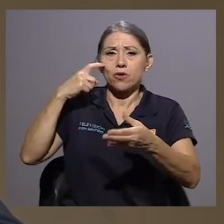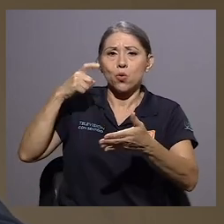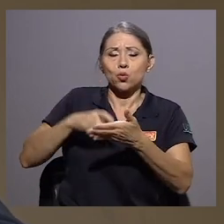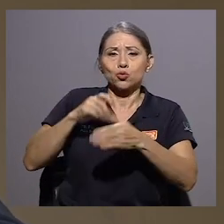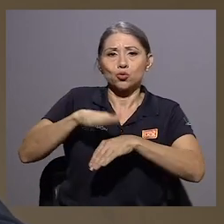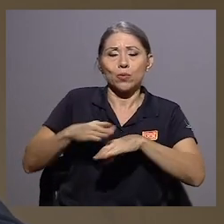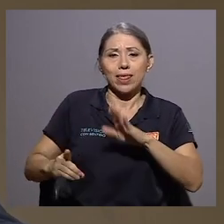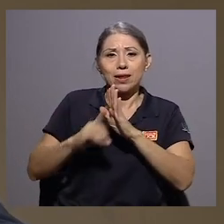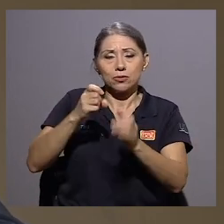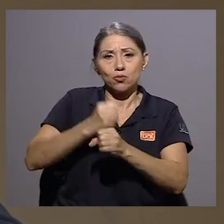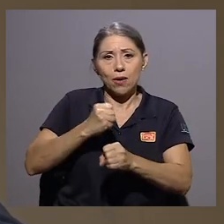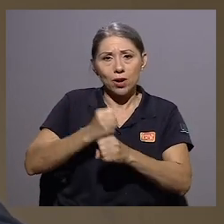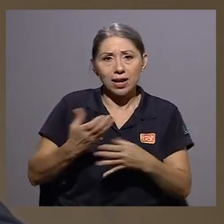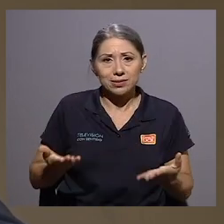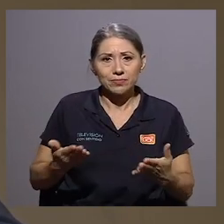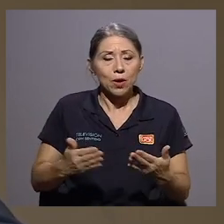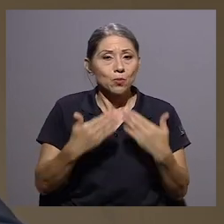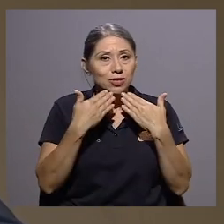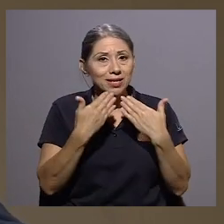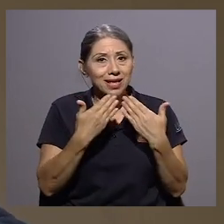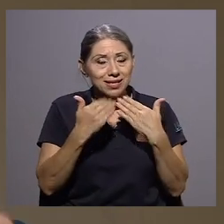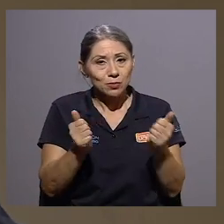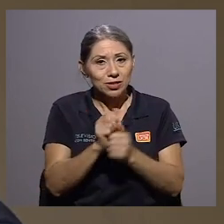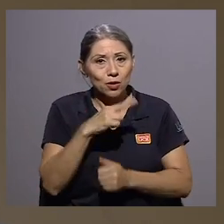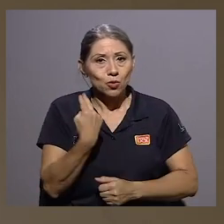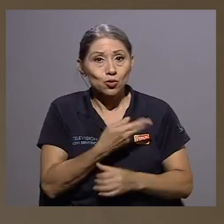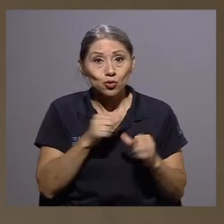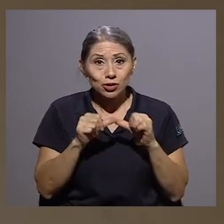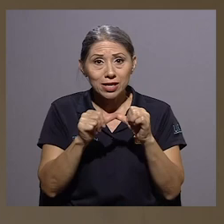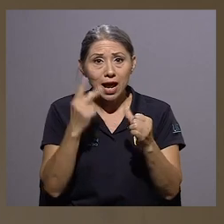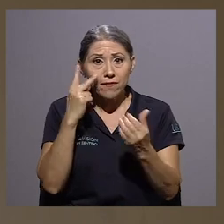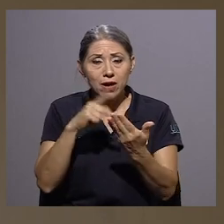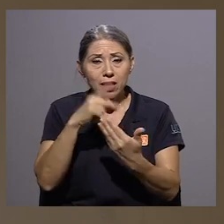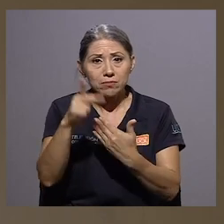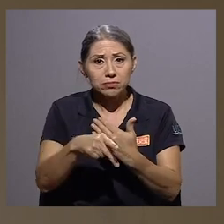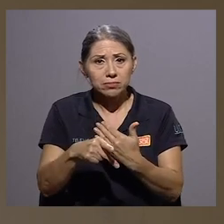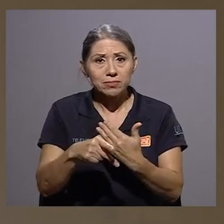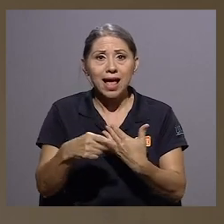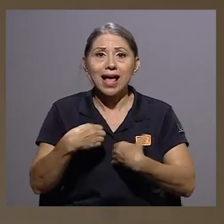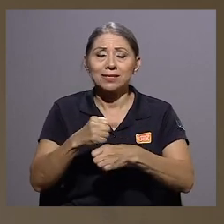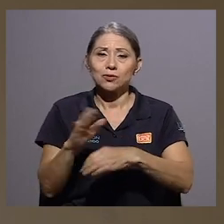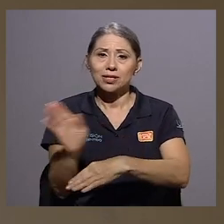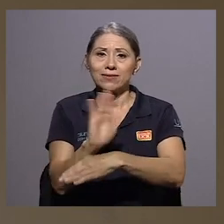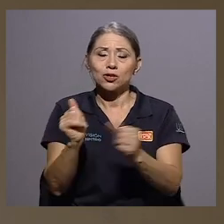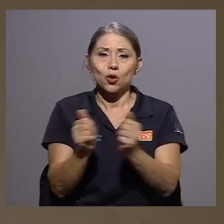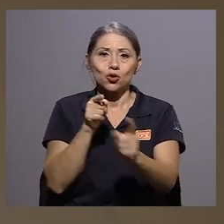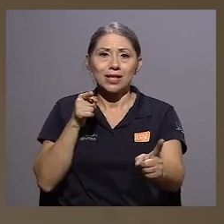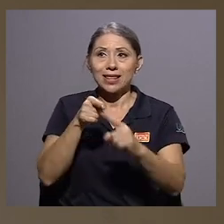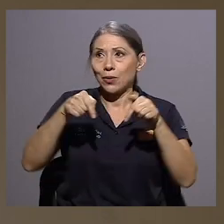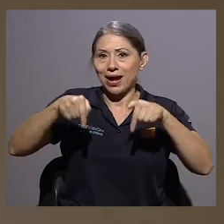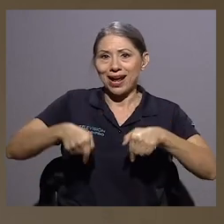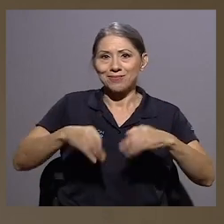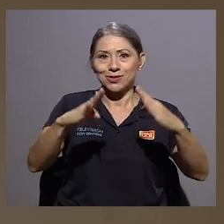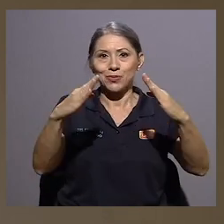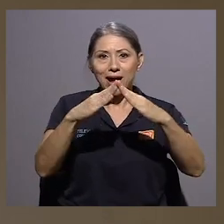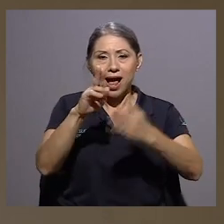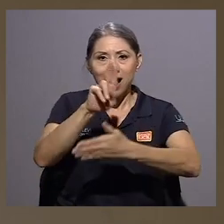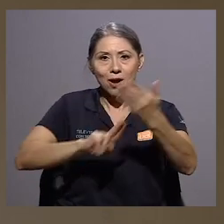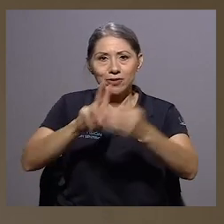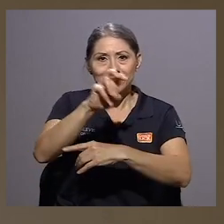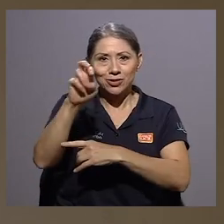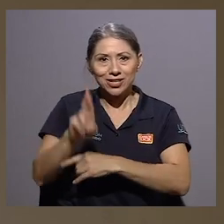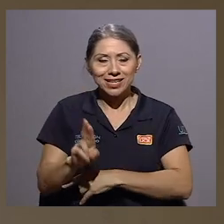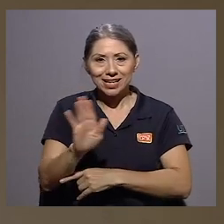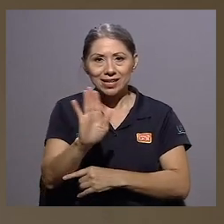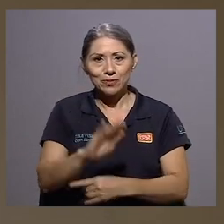en torno a los derechos laborales. Así que, muchas gracias por estar con nosotros. Sigan nuestra programación. Hacemos Televisión con Sentido acá desde su casa, la Universidad